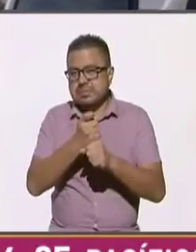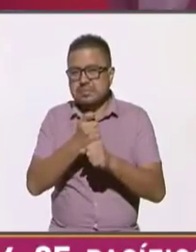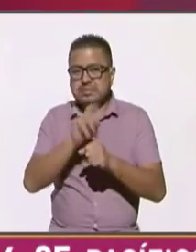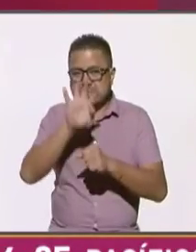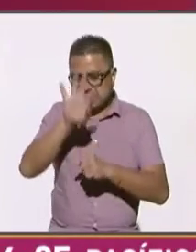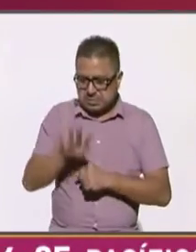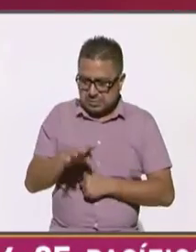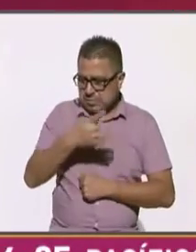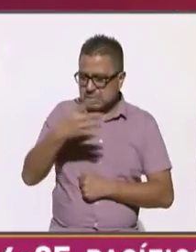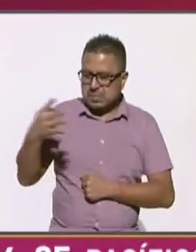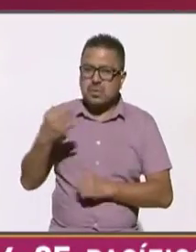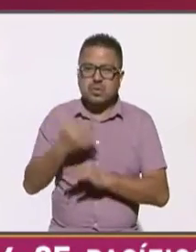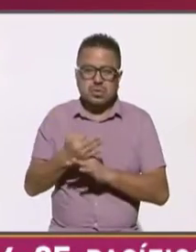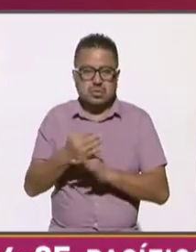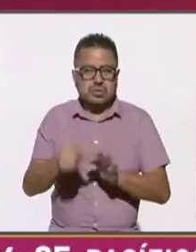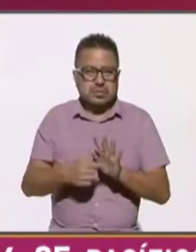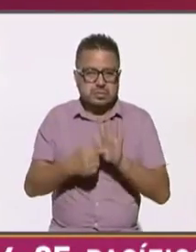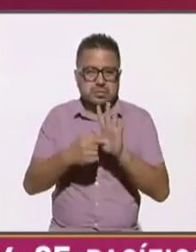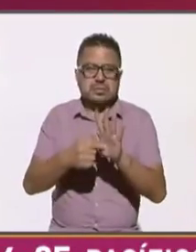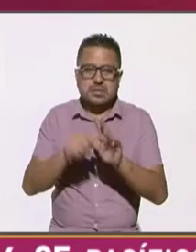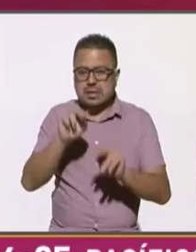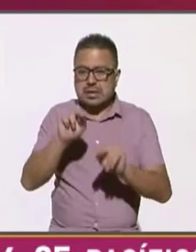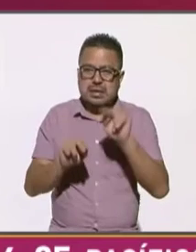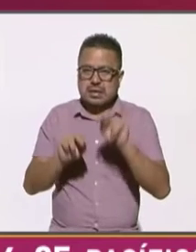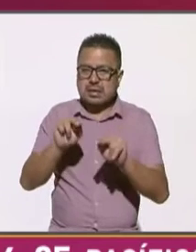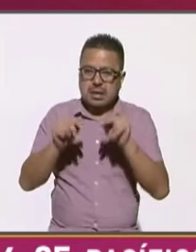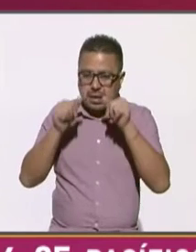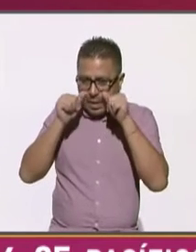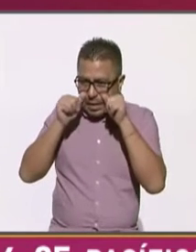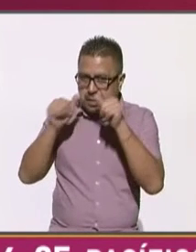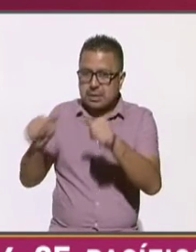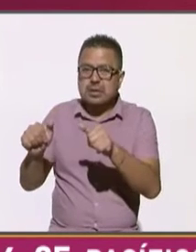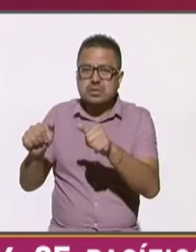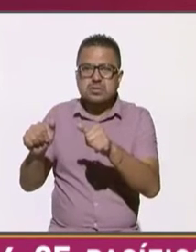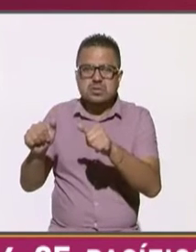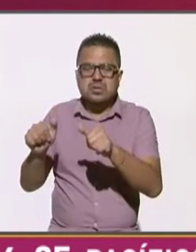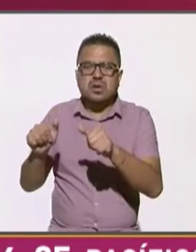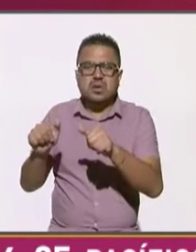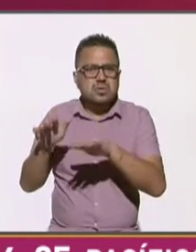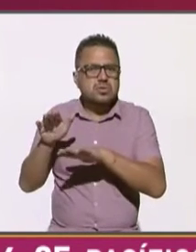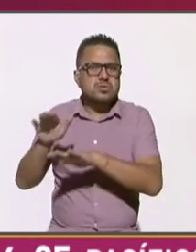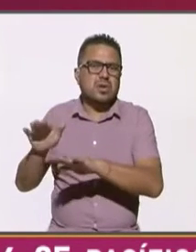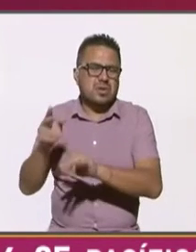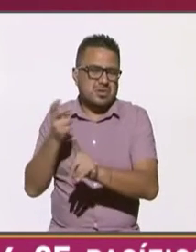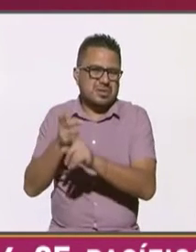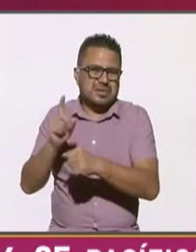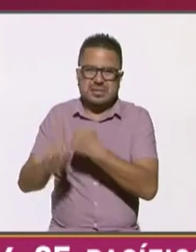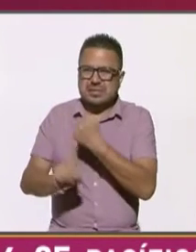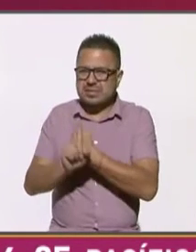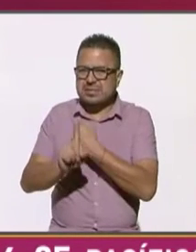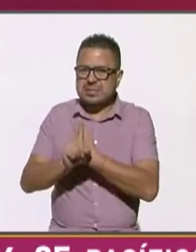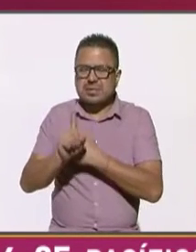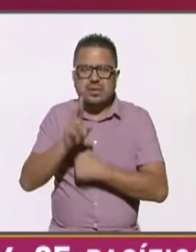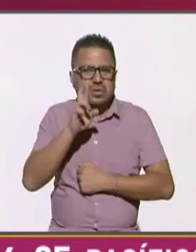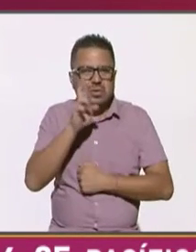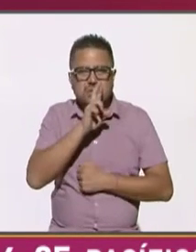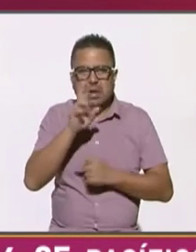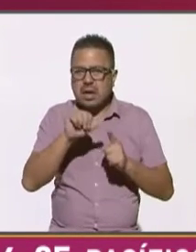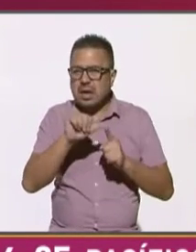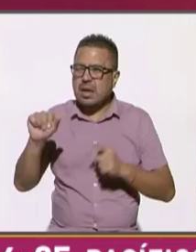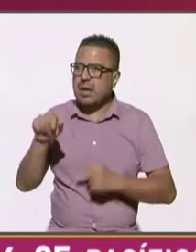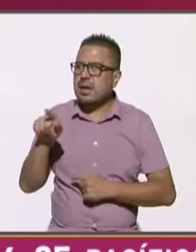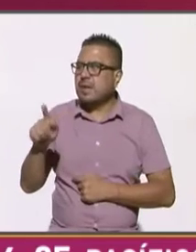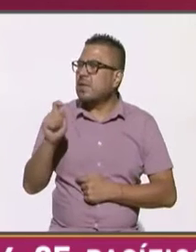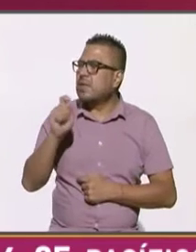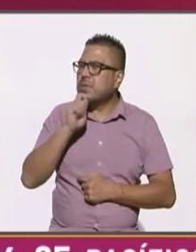gráfica te presento los niveles de atención sobre este conflicto entre rusia y ucrania